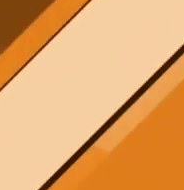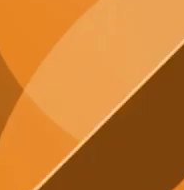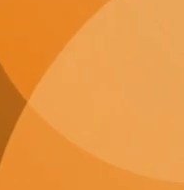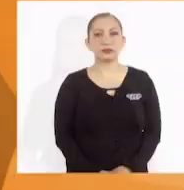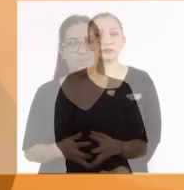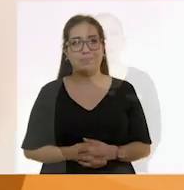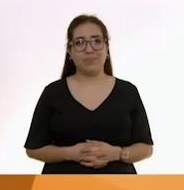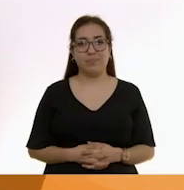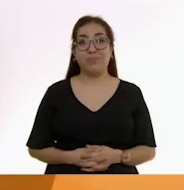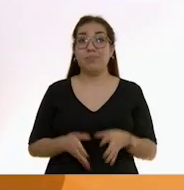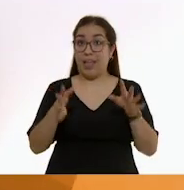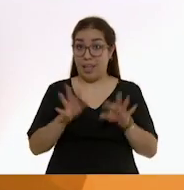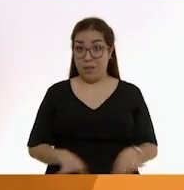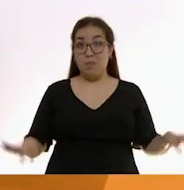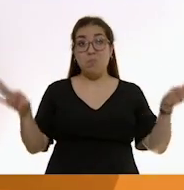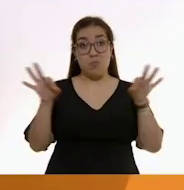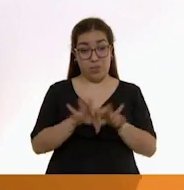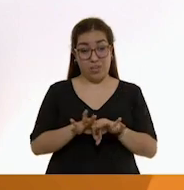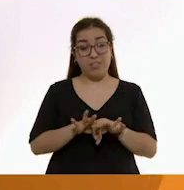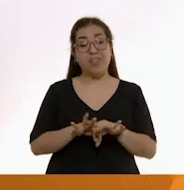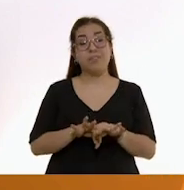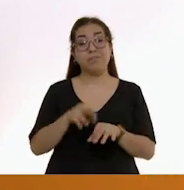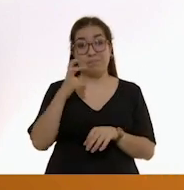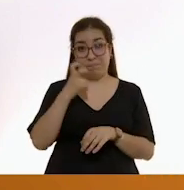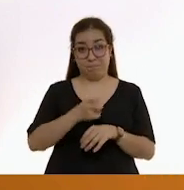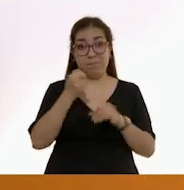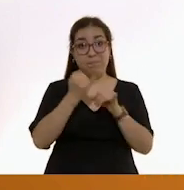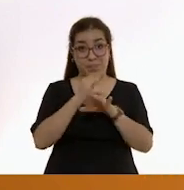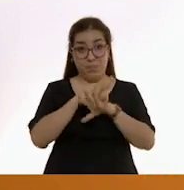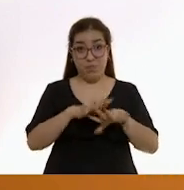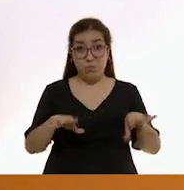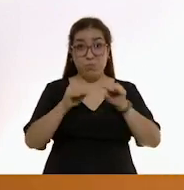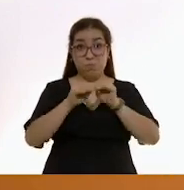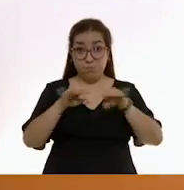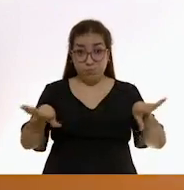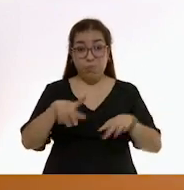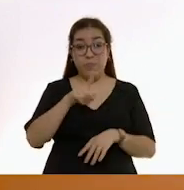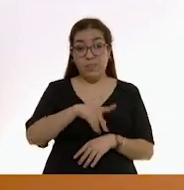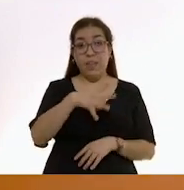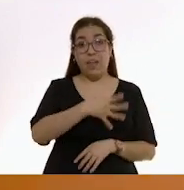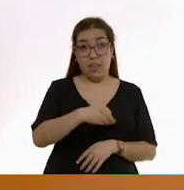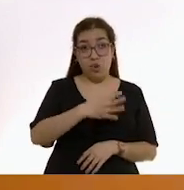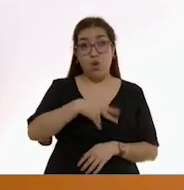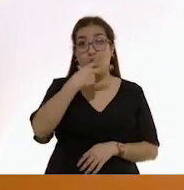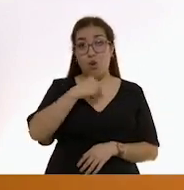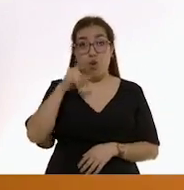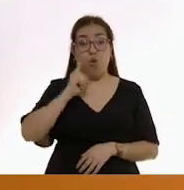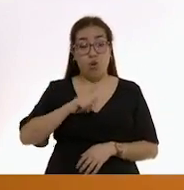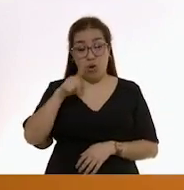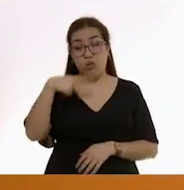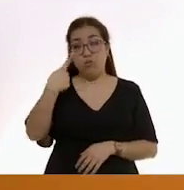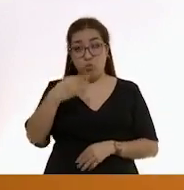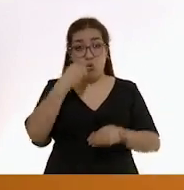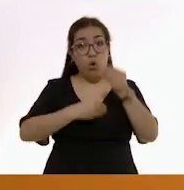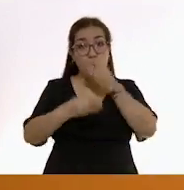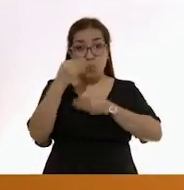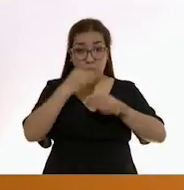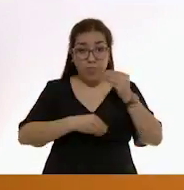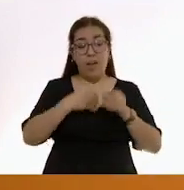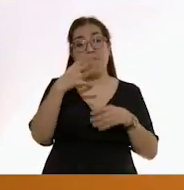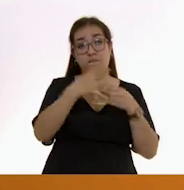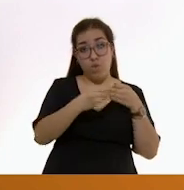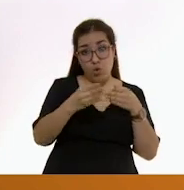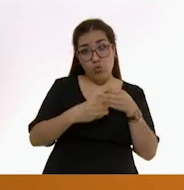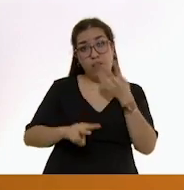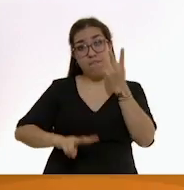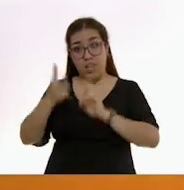Es importante que promovamos que nuestros hijos e hijas tengan una dieta variada, abundante en frutas